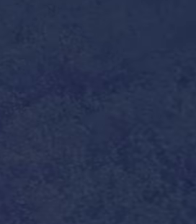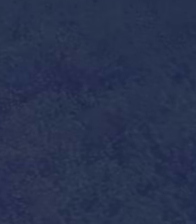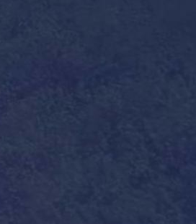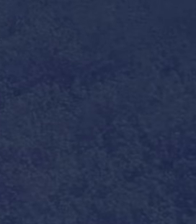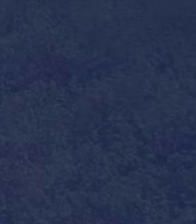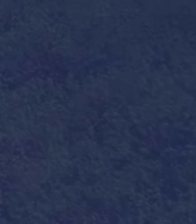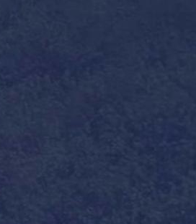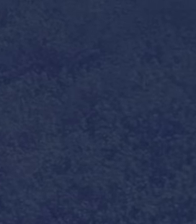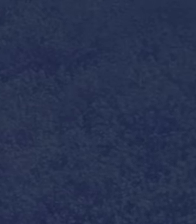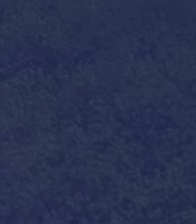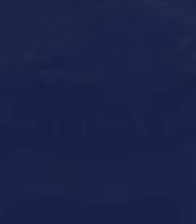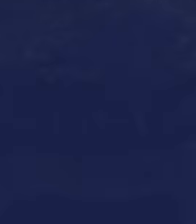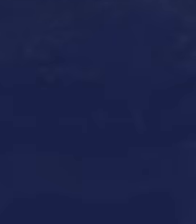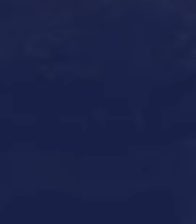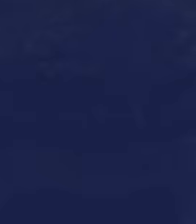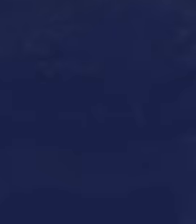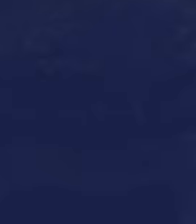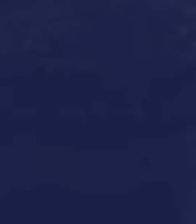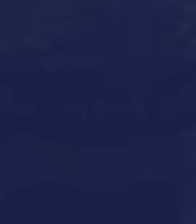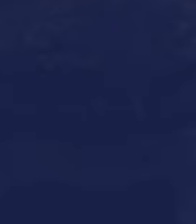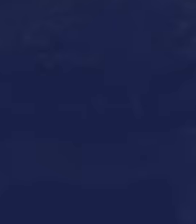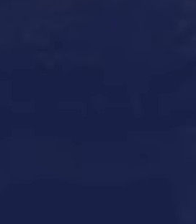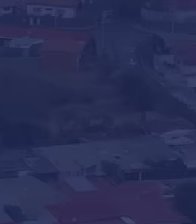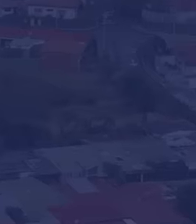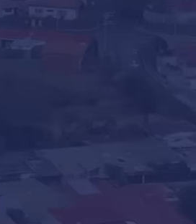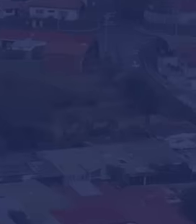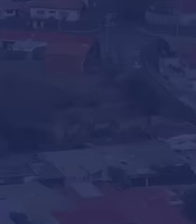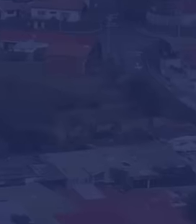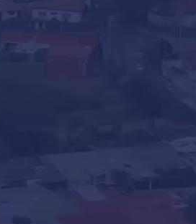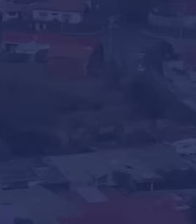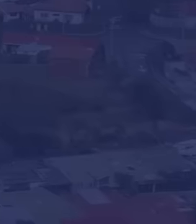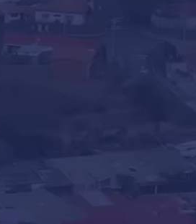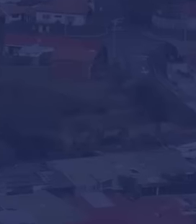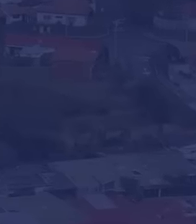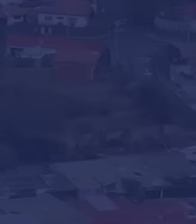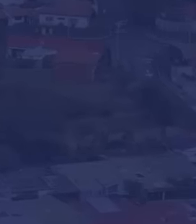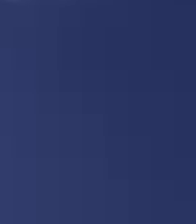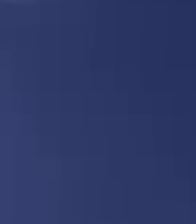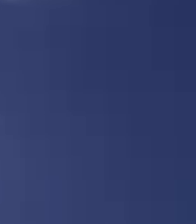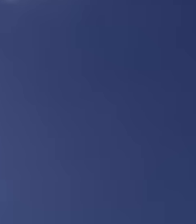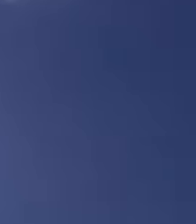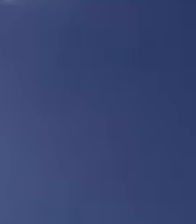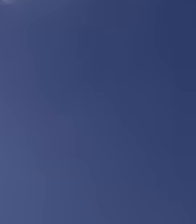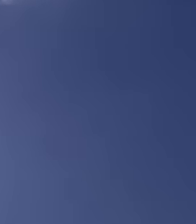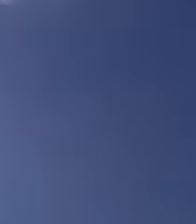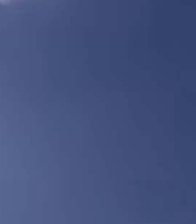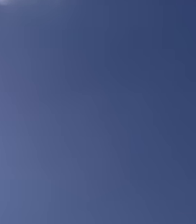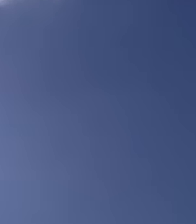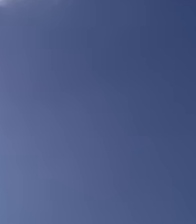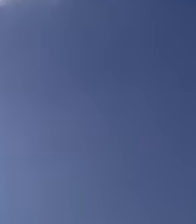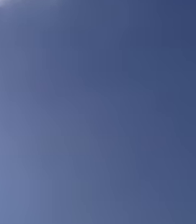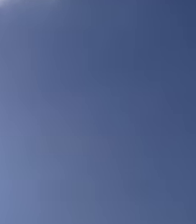un firme propósito, que la próxima generación crezca en un país mejor.